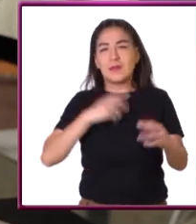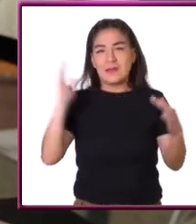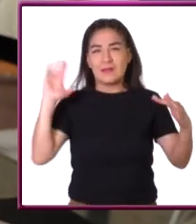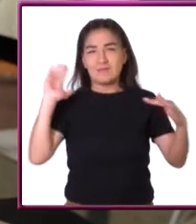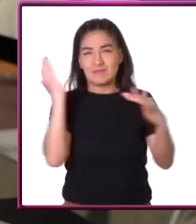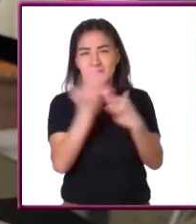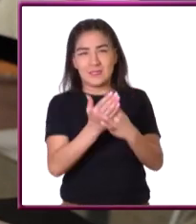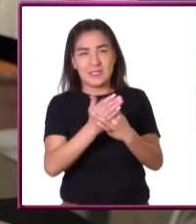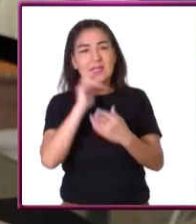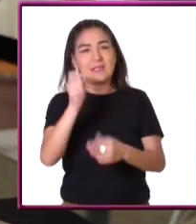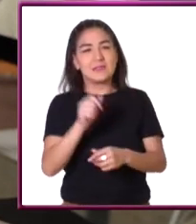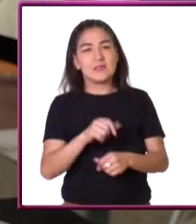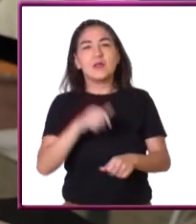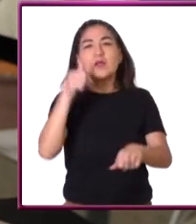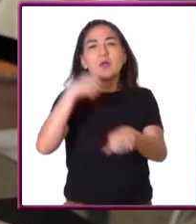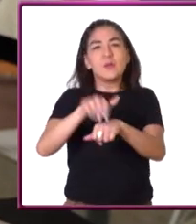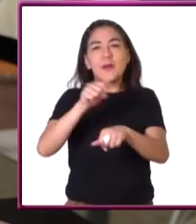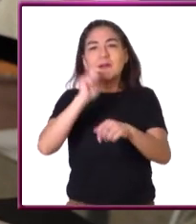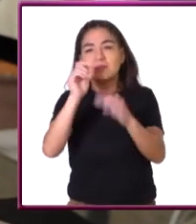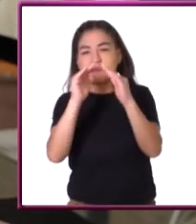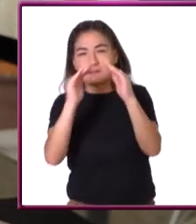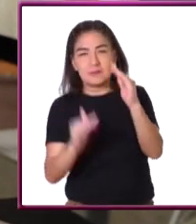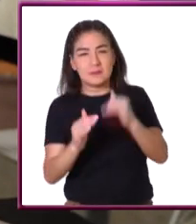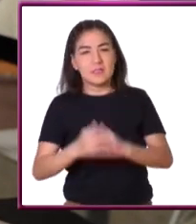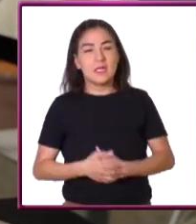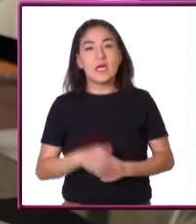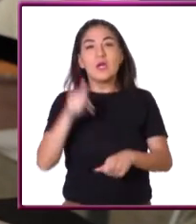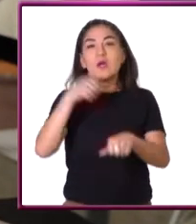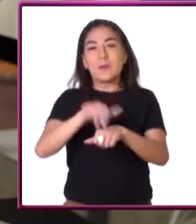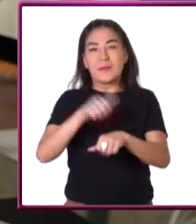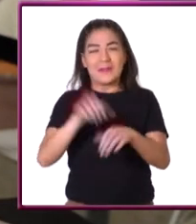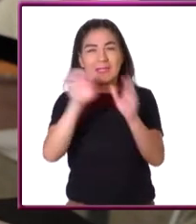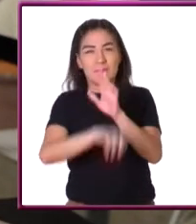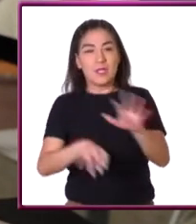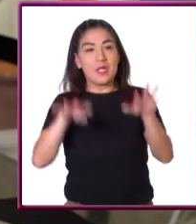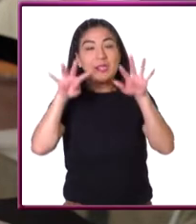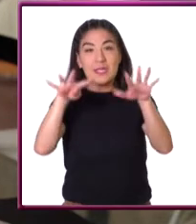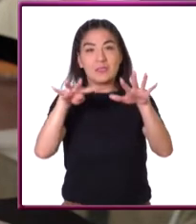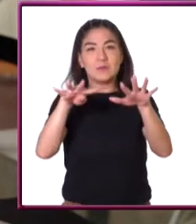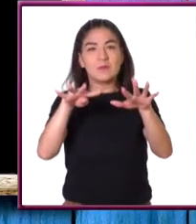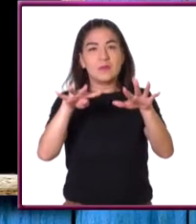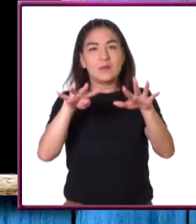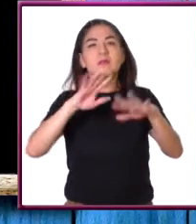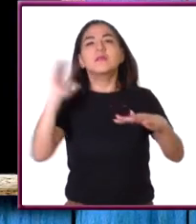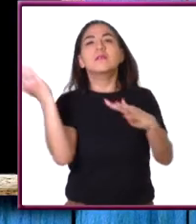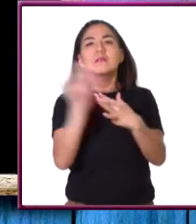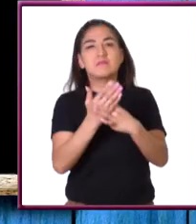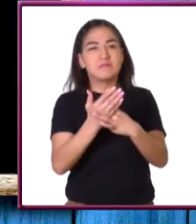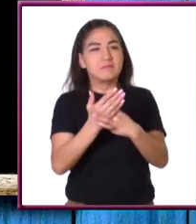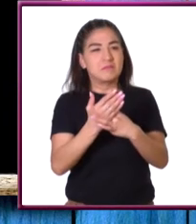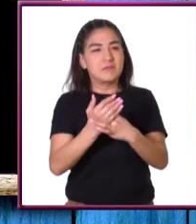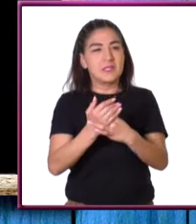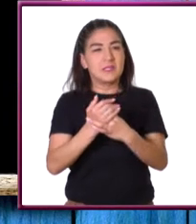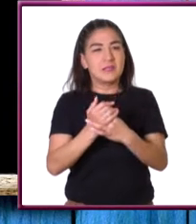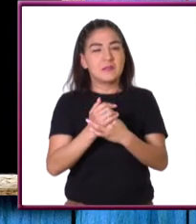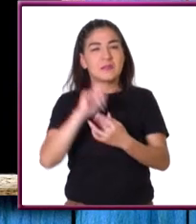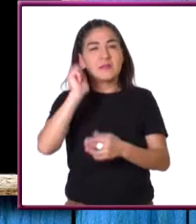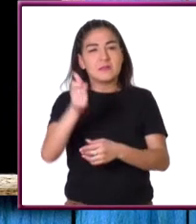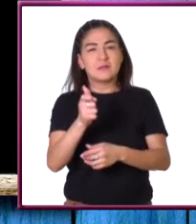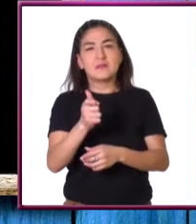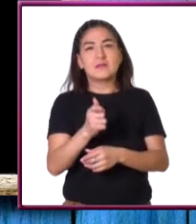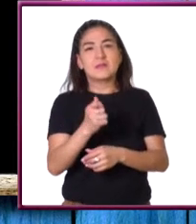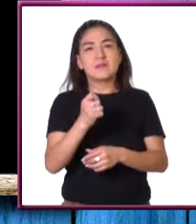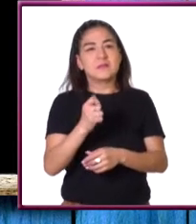los números primos menores que él. En este caso, si tenemos el número 19, se divide entre 5.